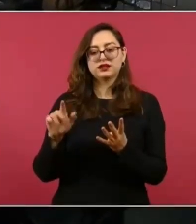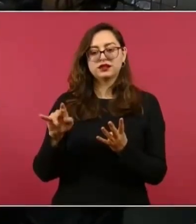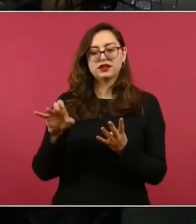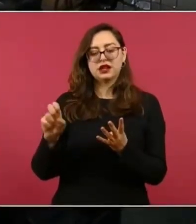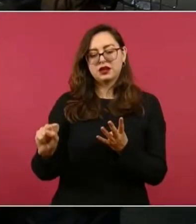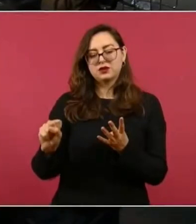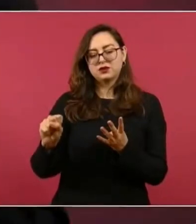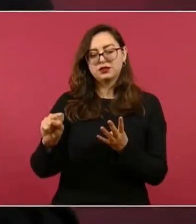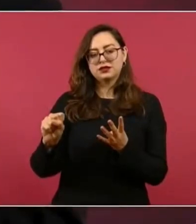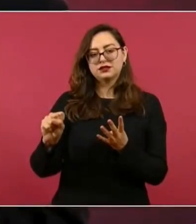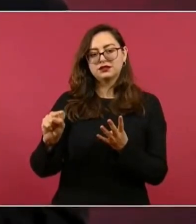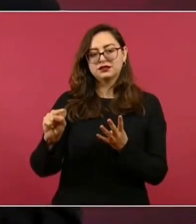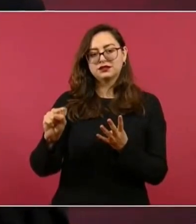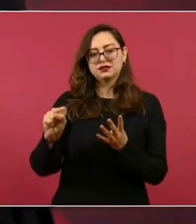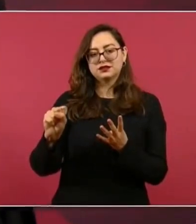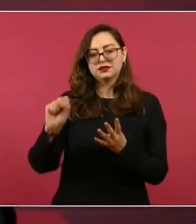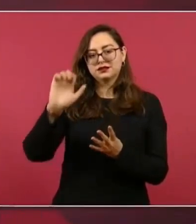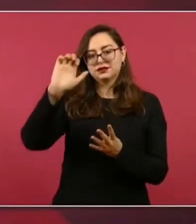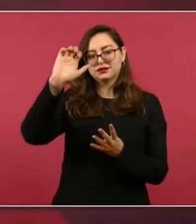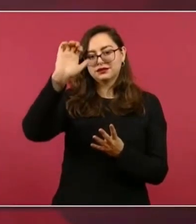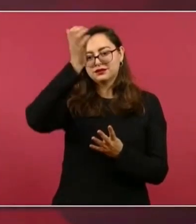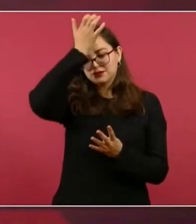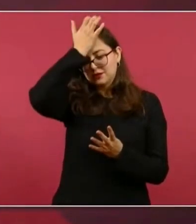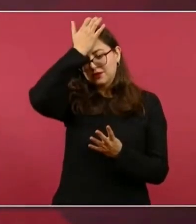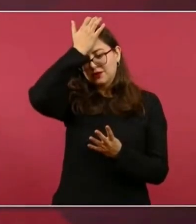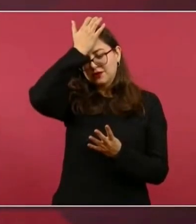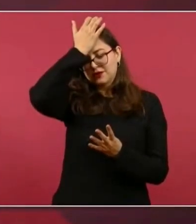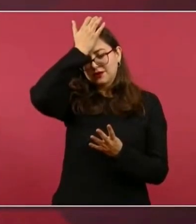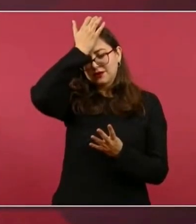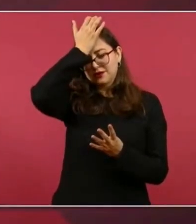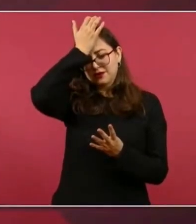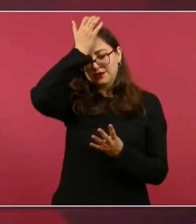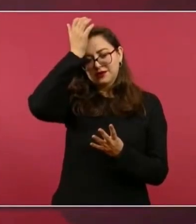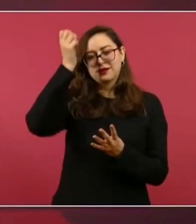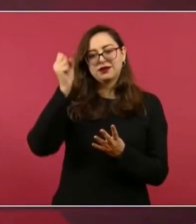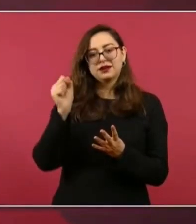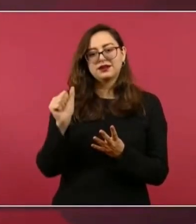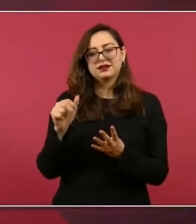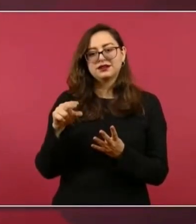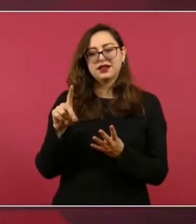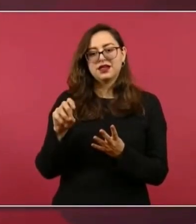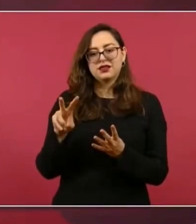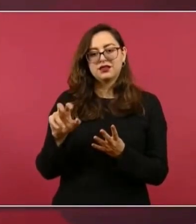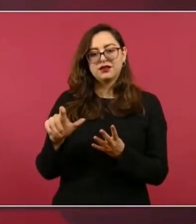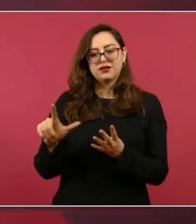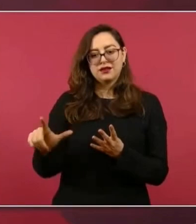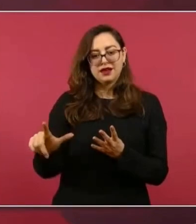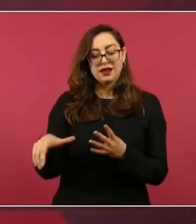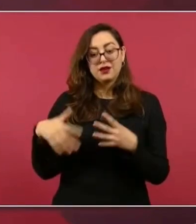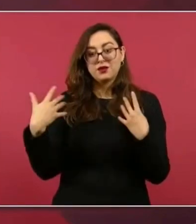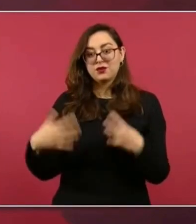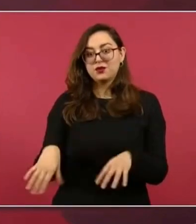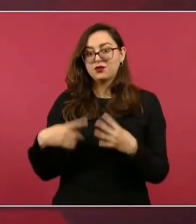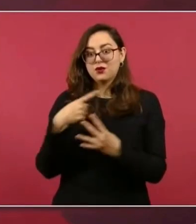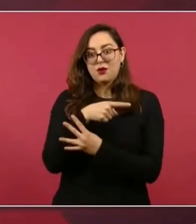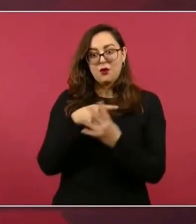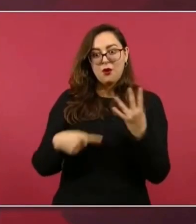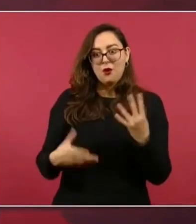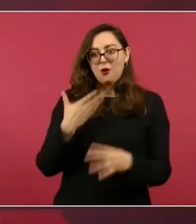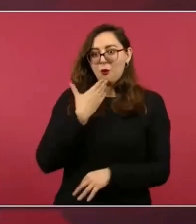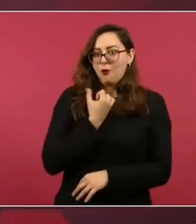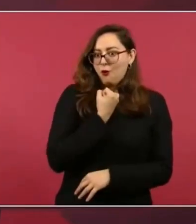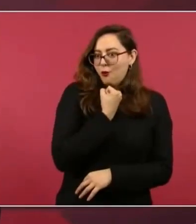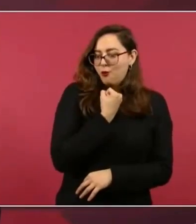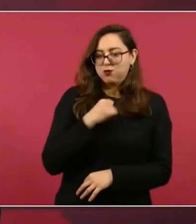su apellido, Sandoval, cuatro. Y de esos cuatro,